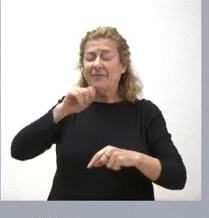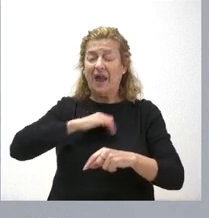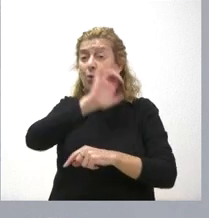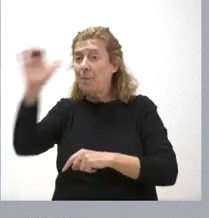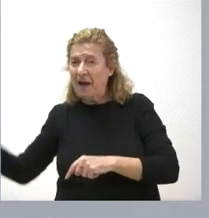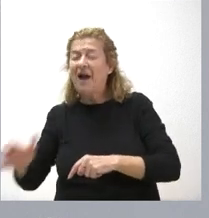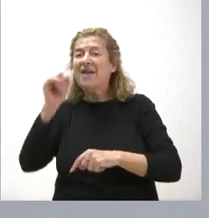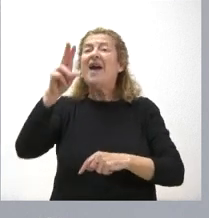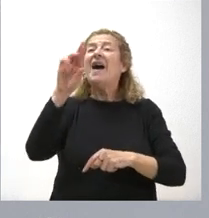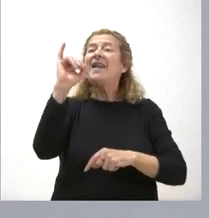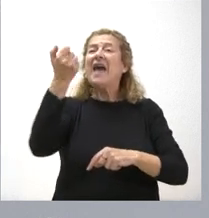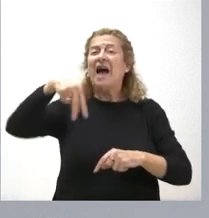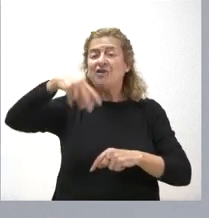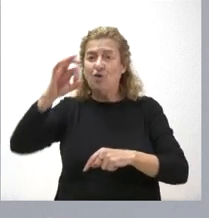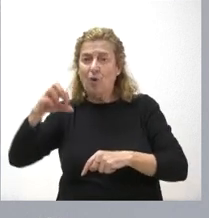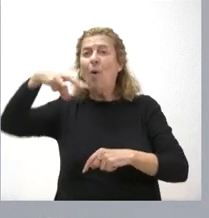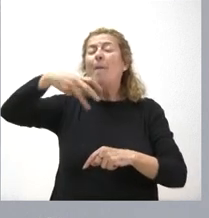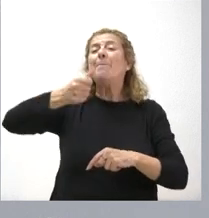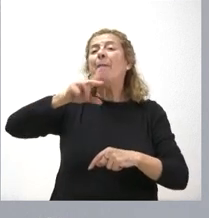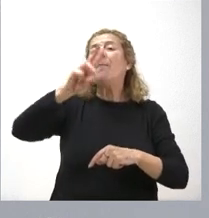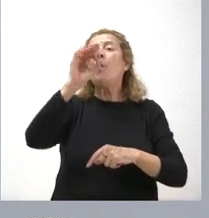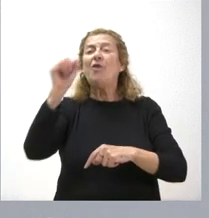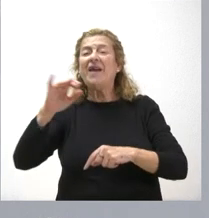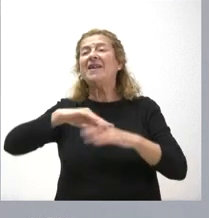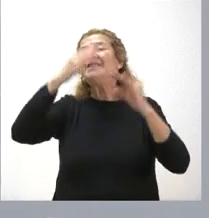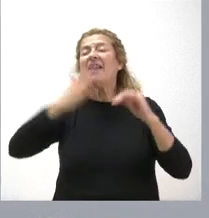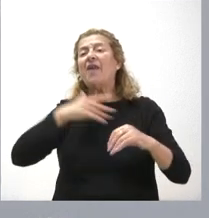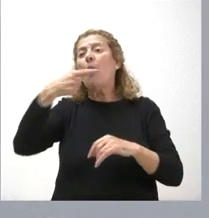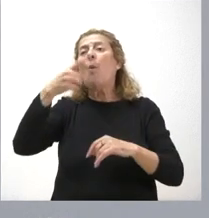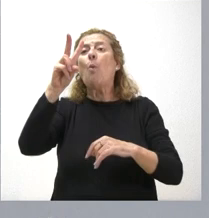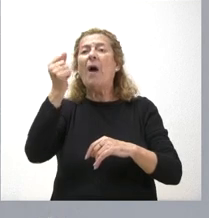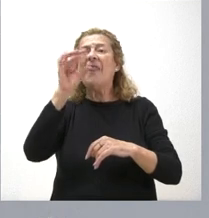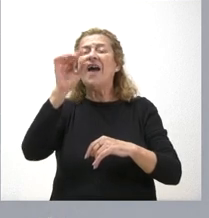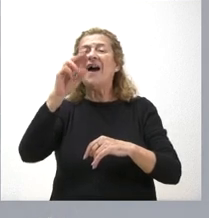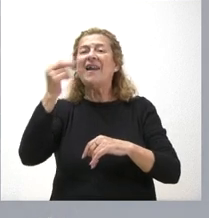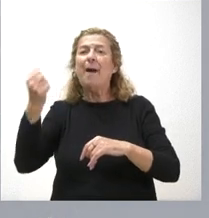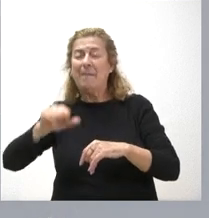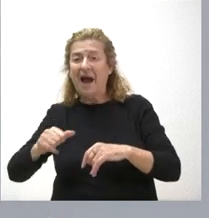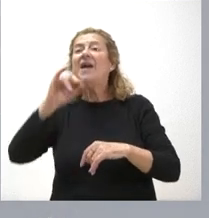y Manpodre, en Sierra de Guadarrama y en la Sierra Norte de Guadarrama.